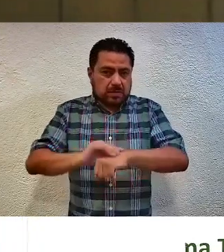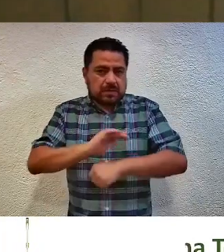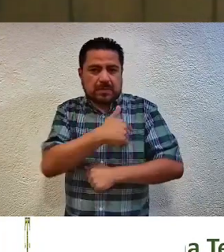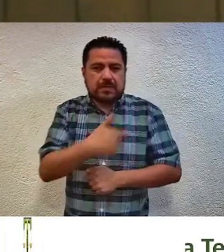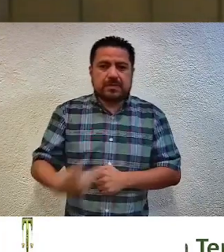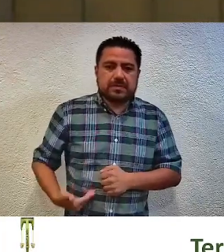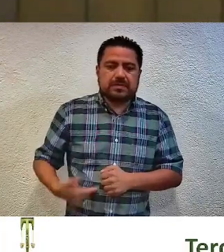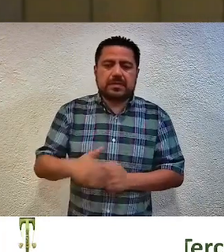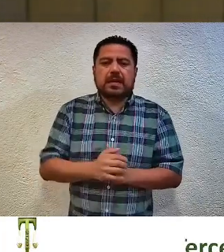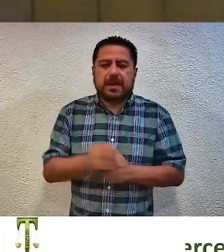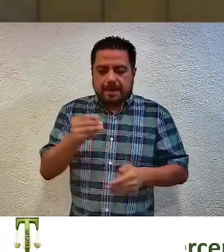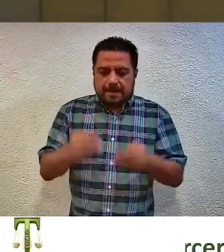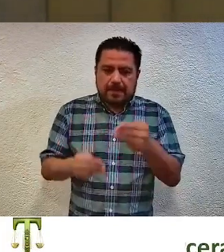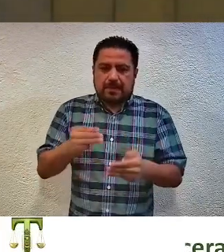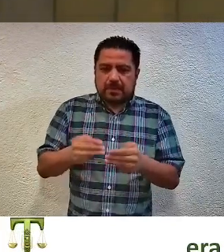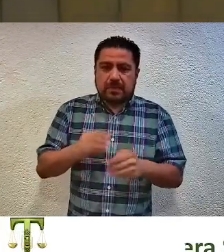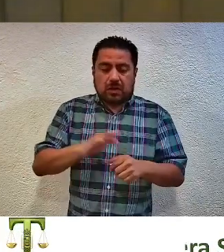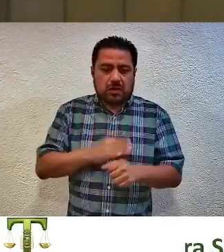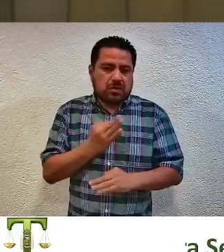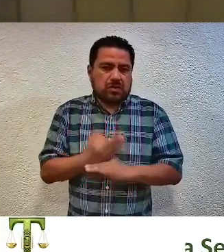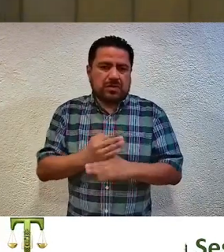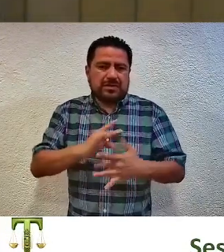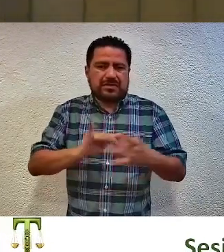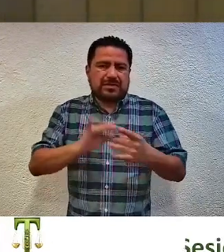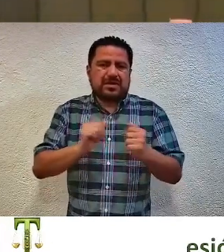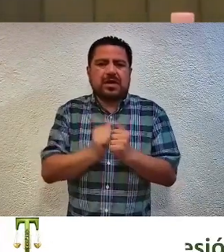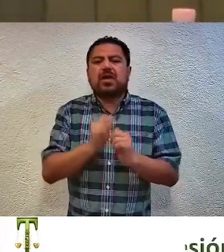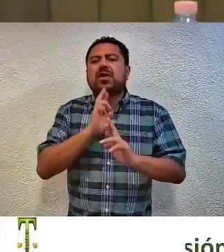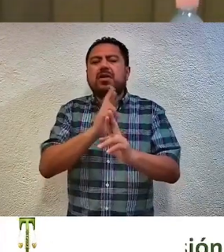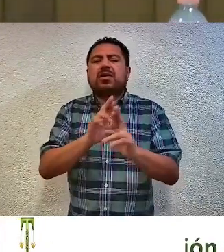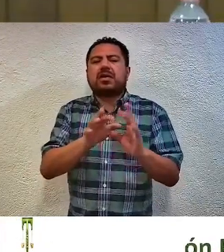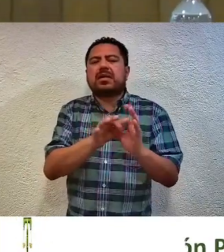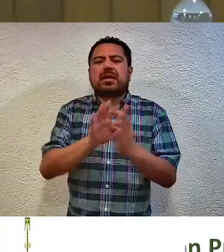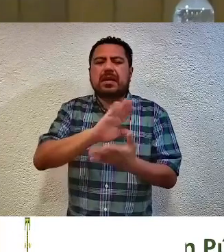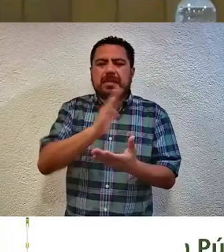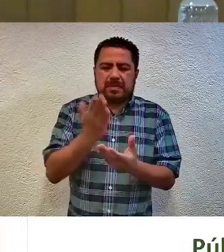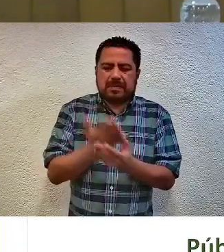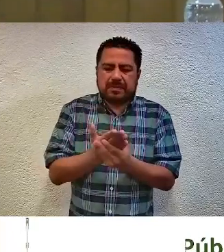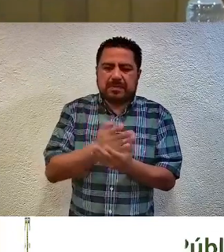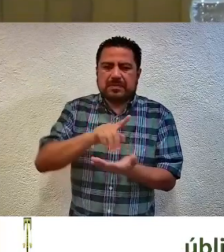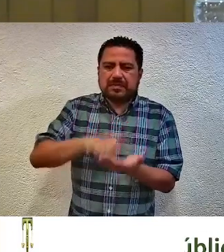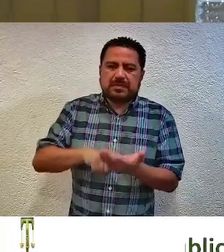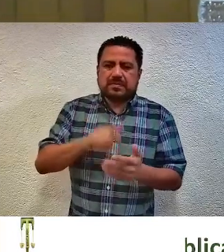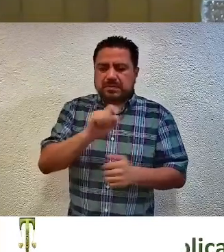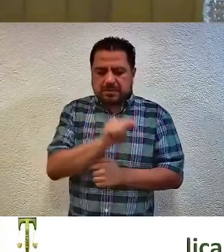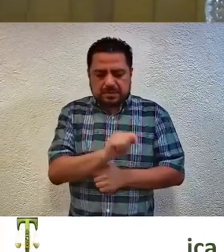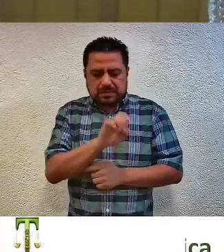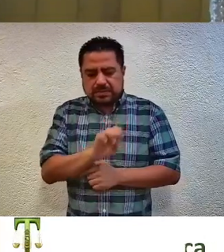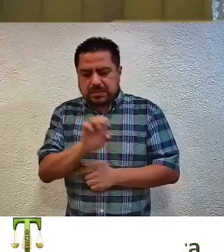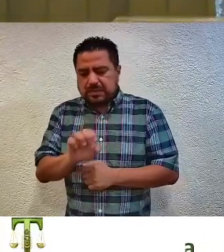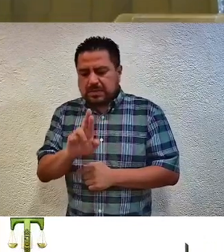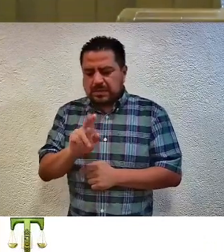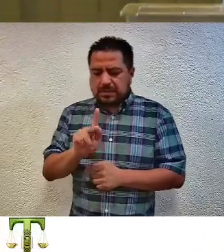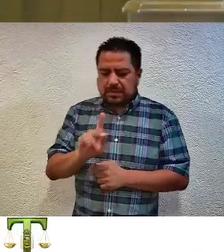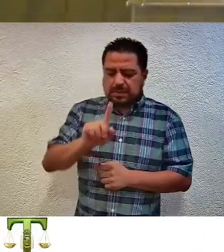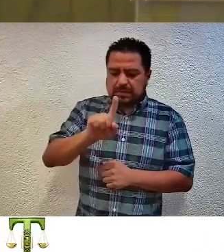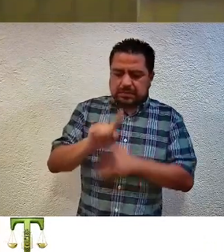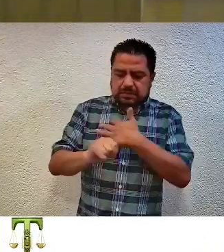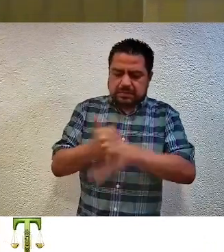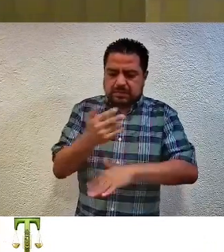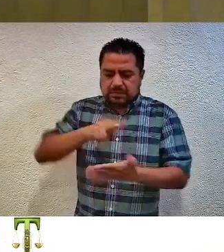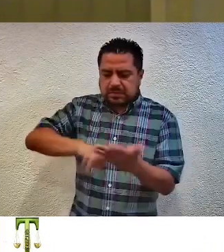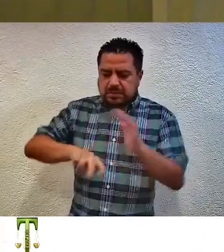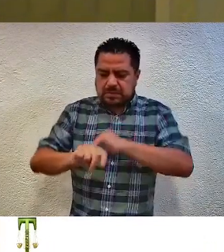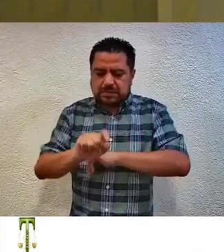presidenta, magistrada, magistrado, procedo a dar cuenta del proyecto de resolución relativo al expediente con clave alfanumérica TEE, diagonal RAP, diagonal 15, diagonal 2023,